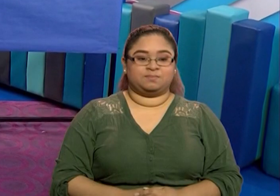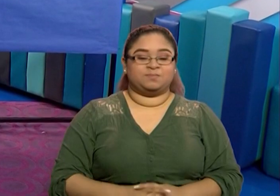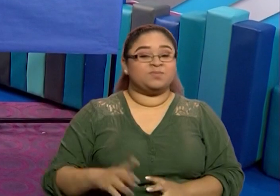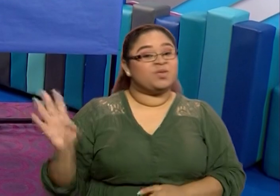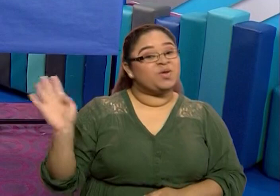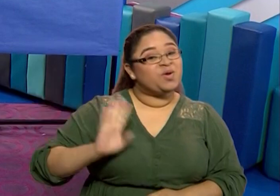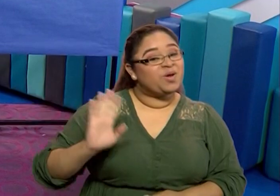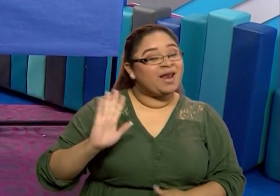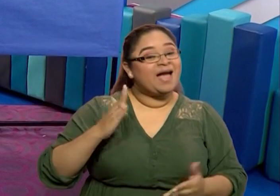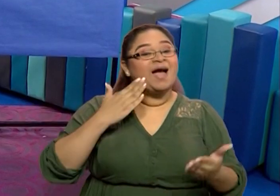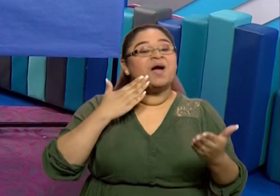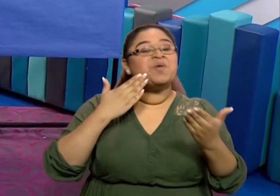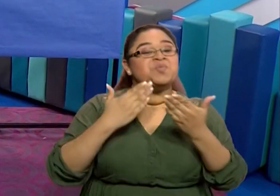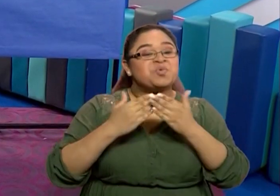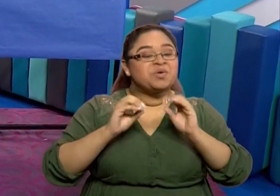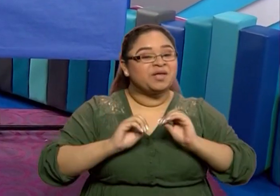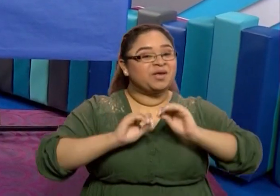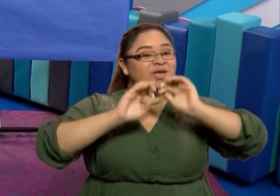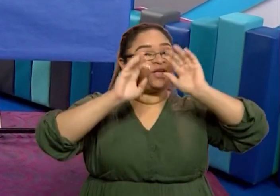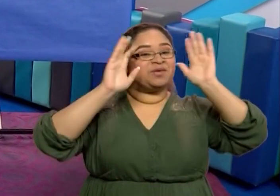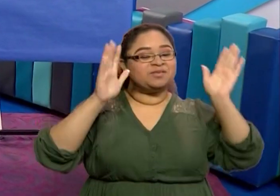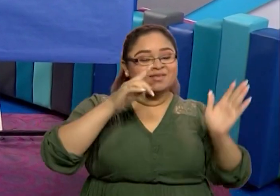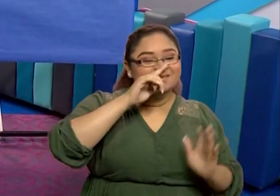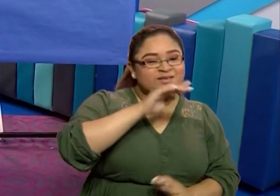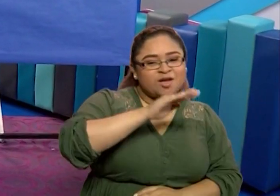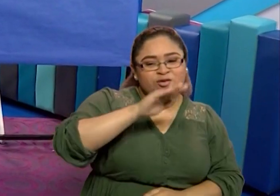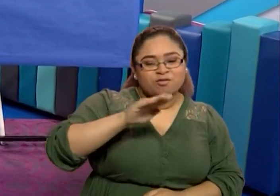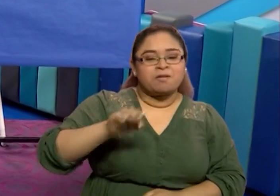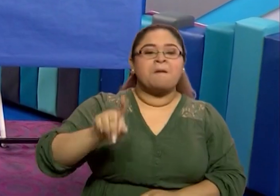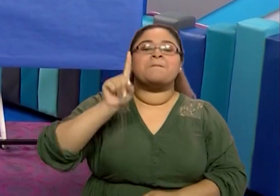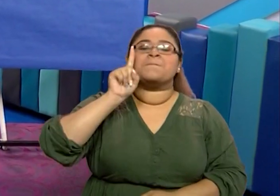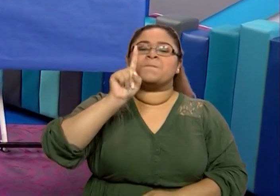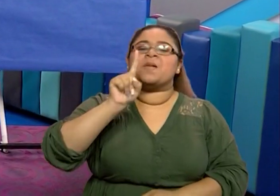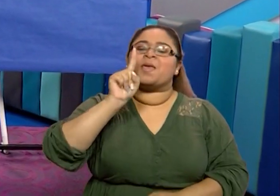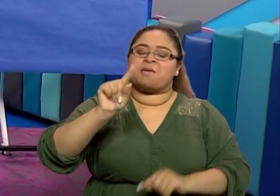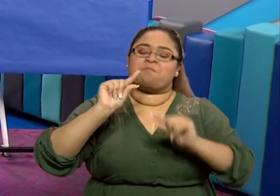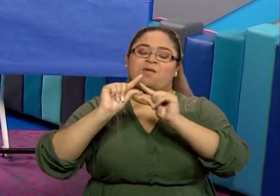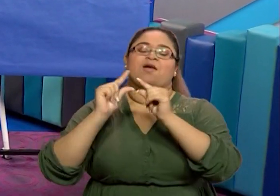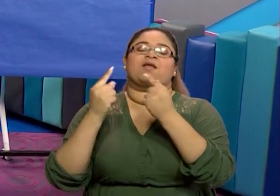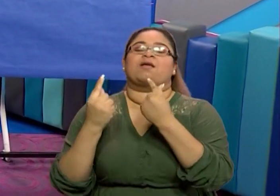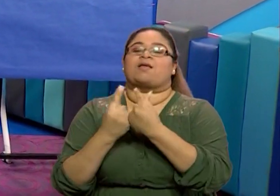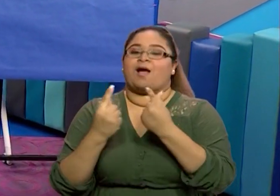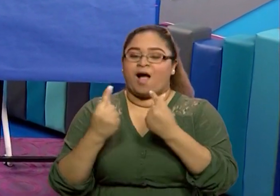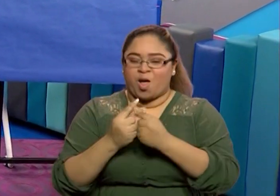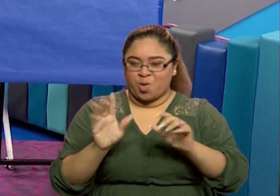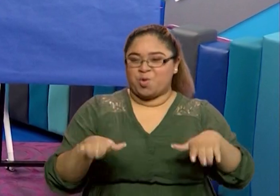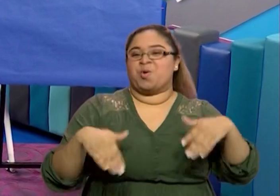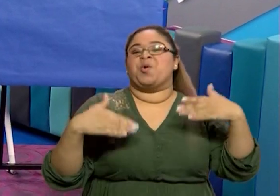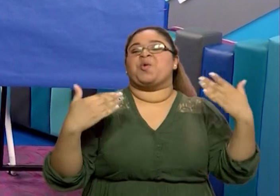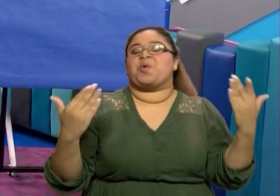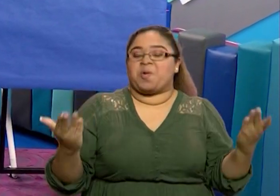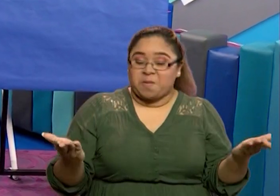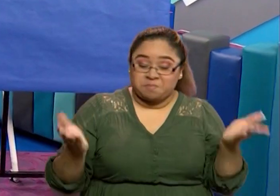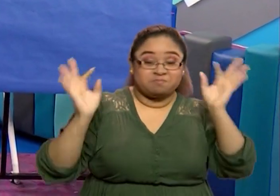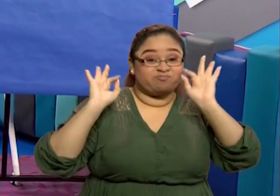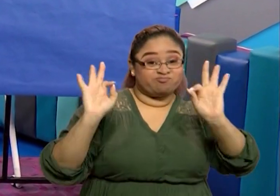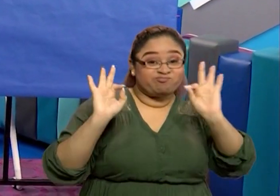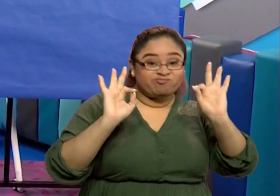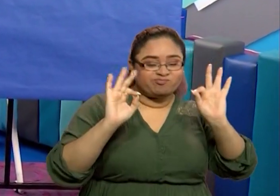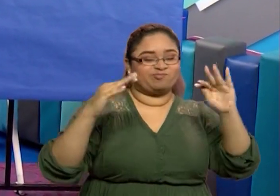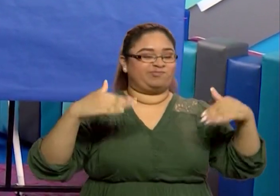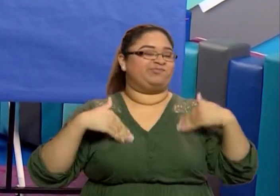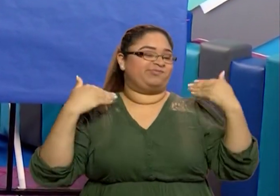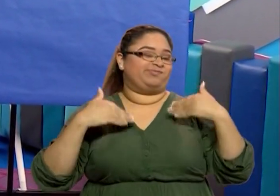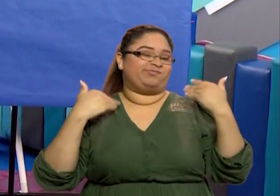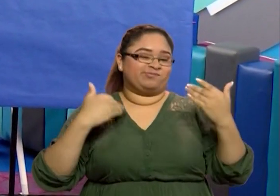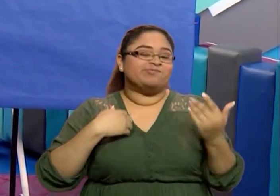¡Buenos días mis queridos estudiantes de primer grado! ¿Cómo están? ¡Qué alegría verlos nuevamente! Los extrañé